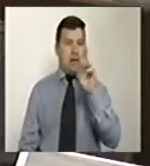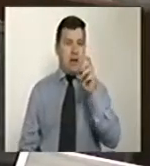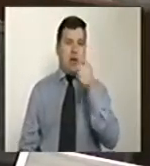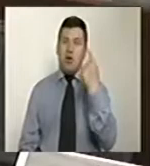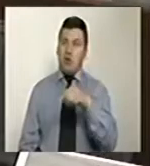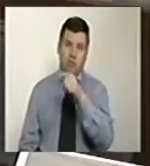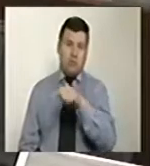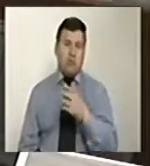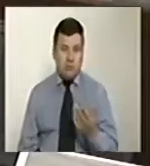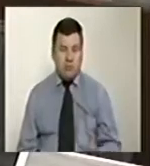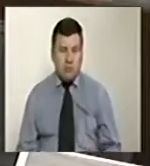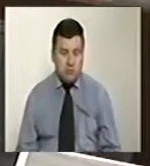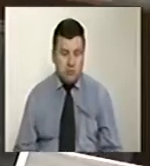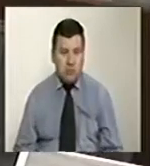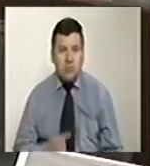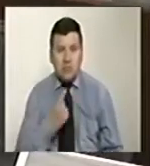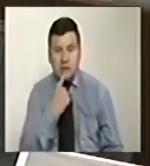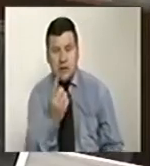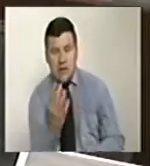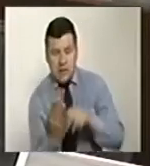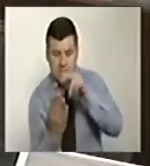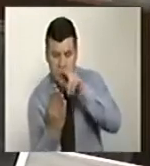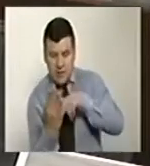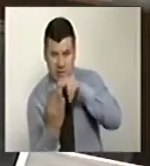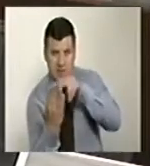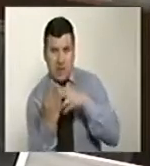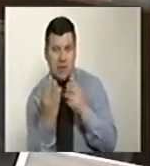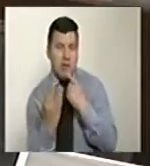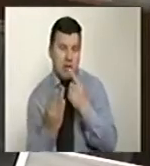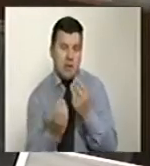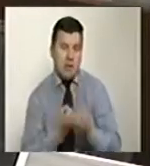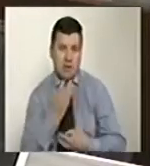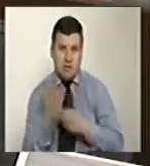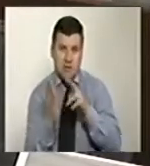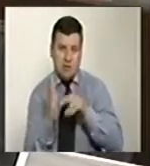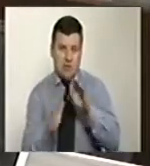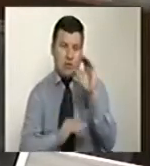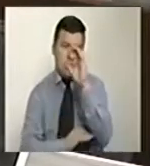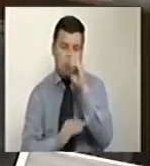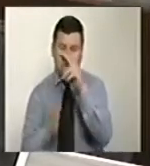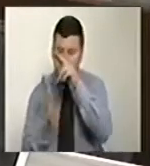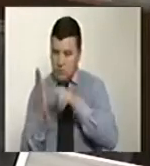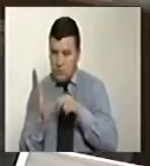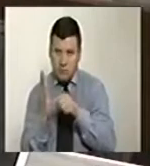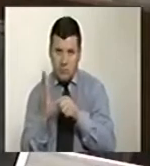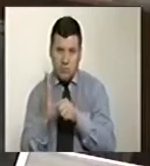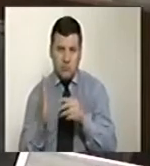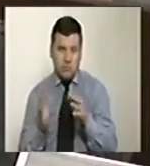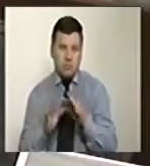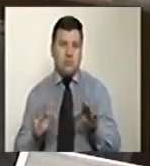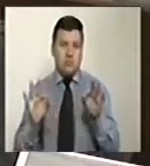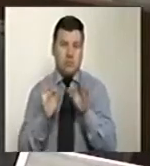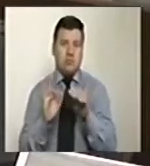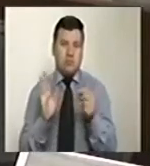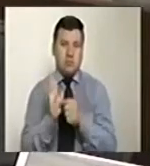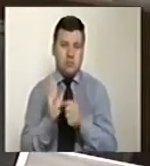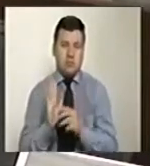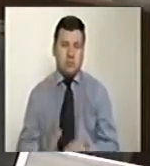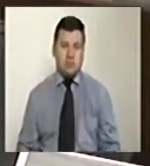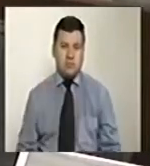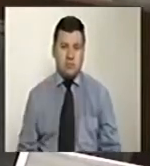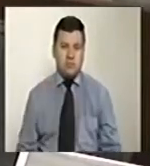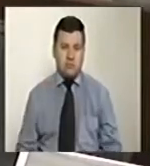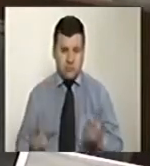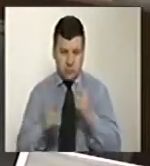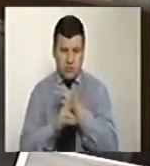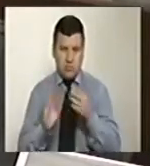aquí. Y lo que voy a hacer es leer lo que ella quería expresarle a los colombianos en esta sesión tan importante sobre la